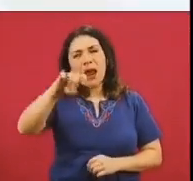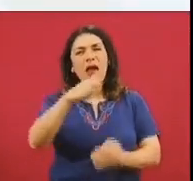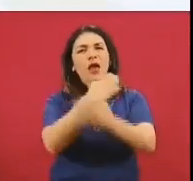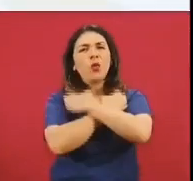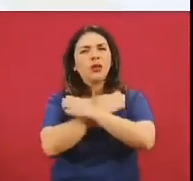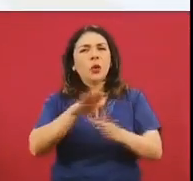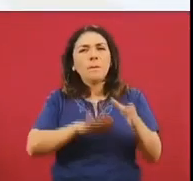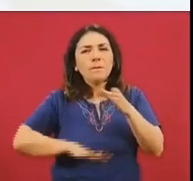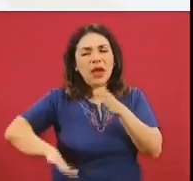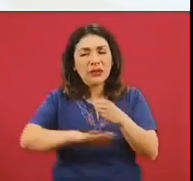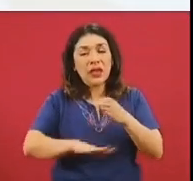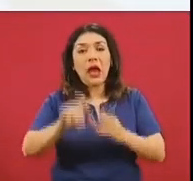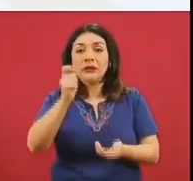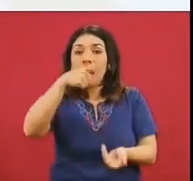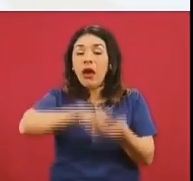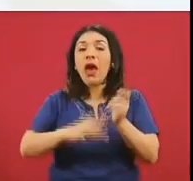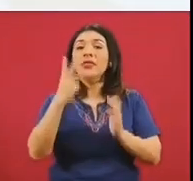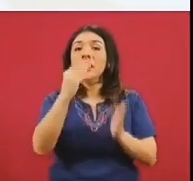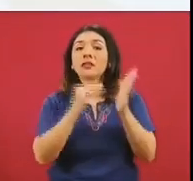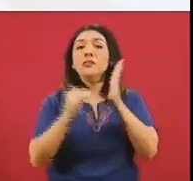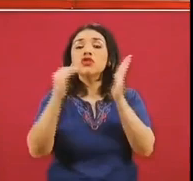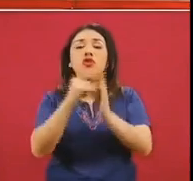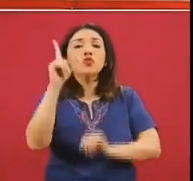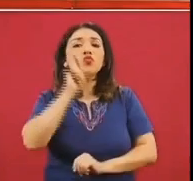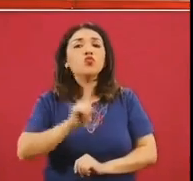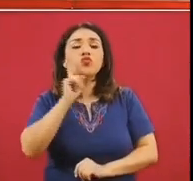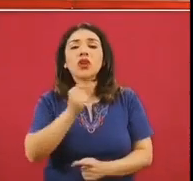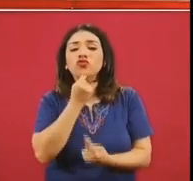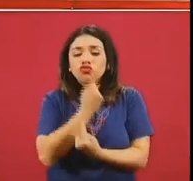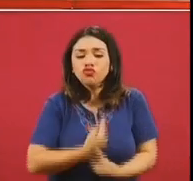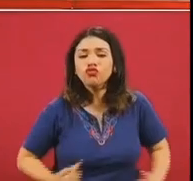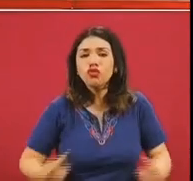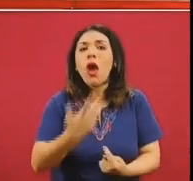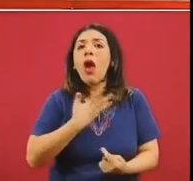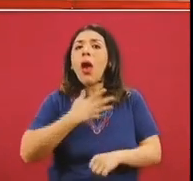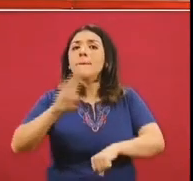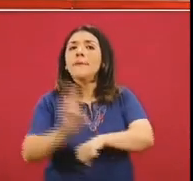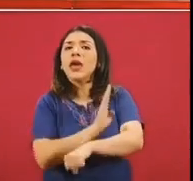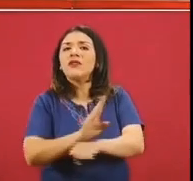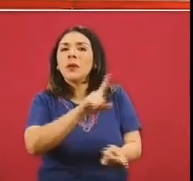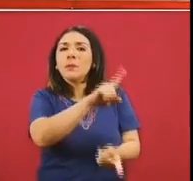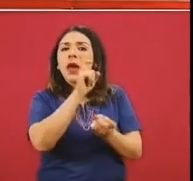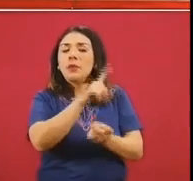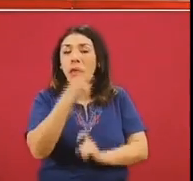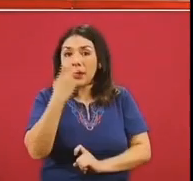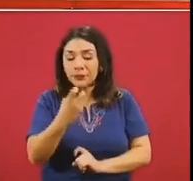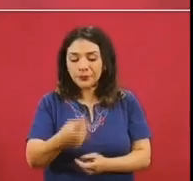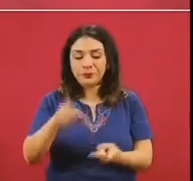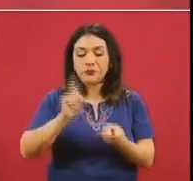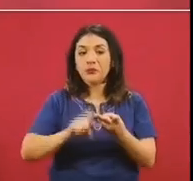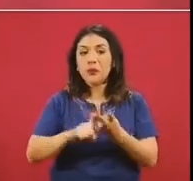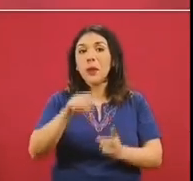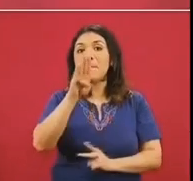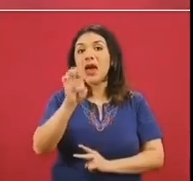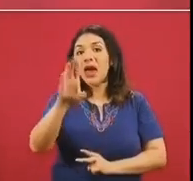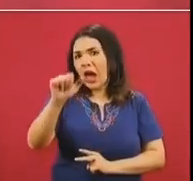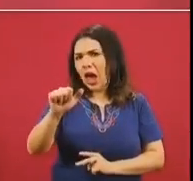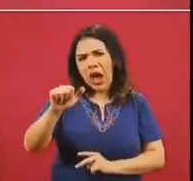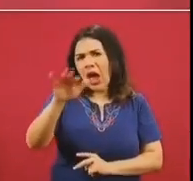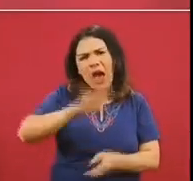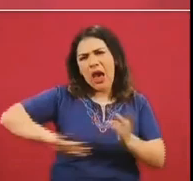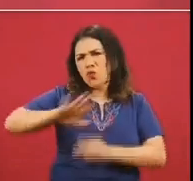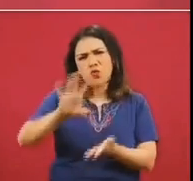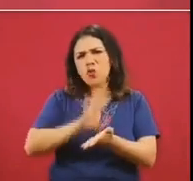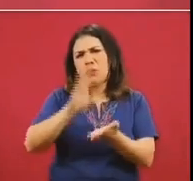básica, tres millones de niñas son beneficiarias de este programa, en el caso de las becas en general de